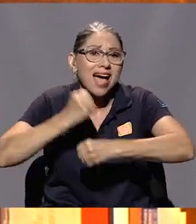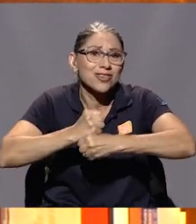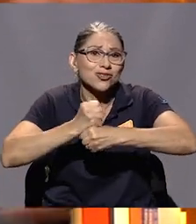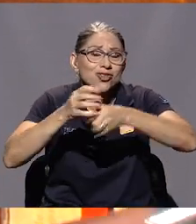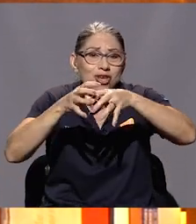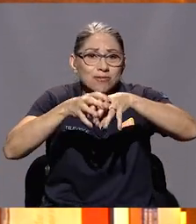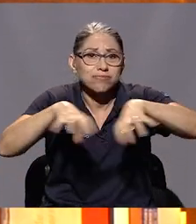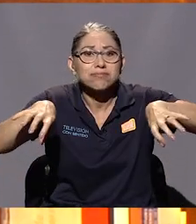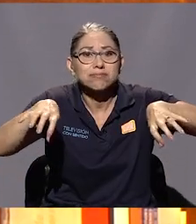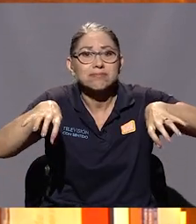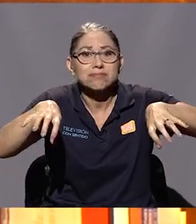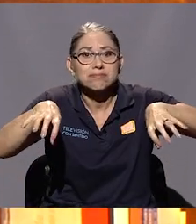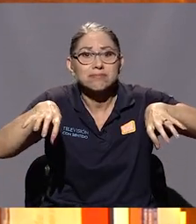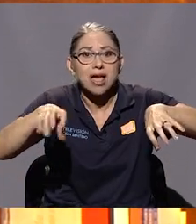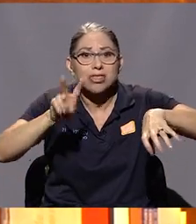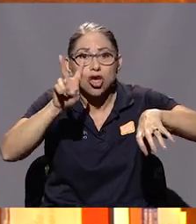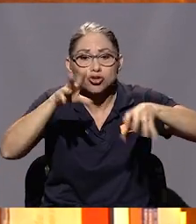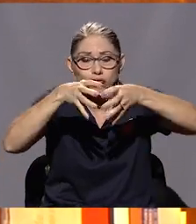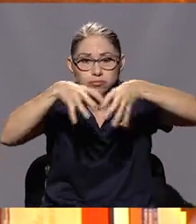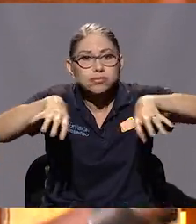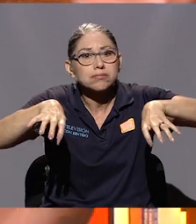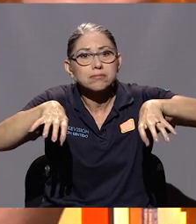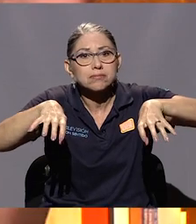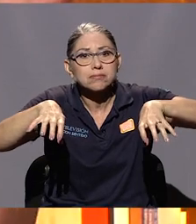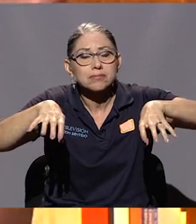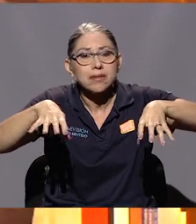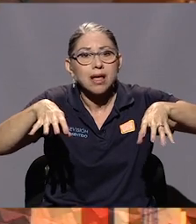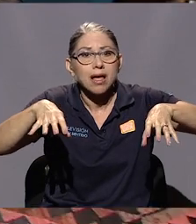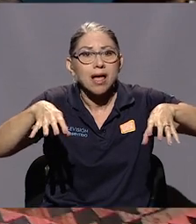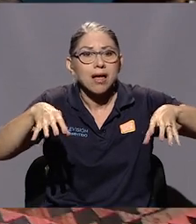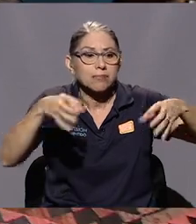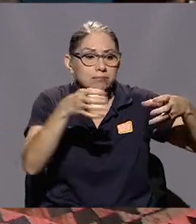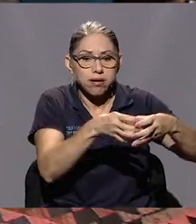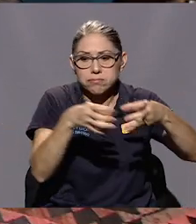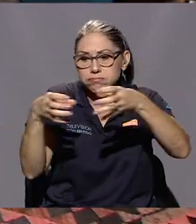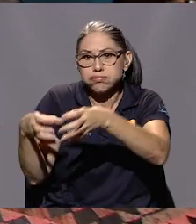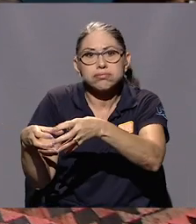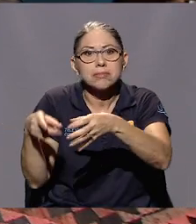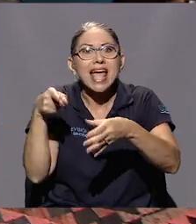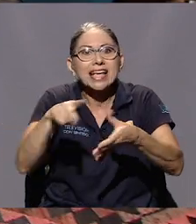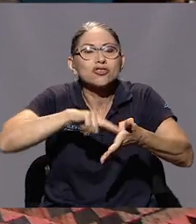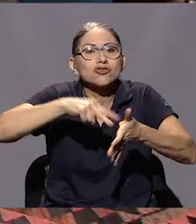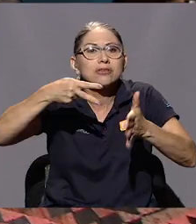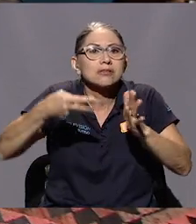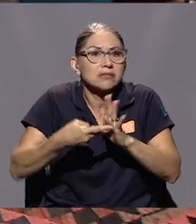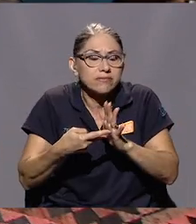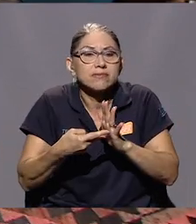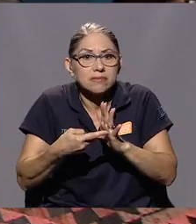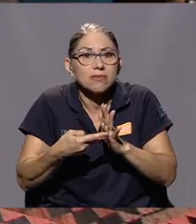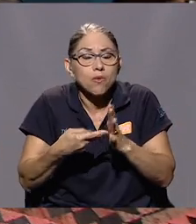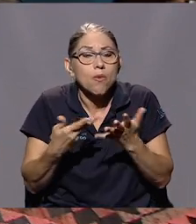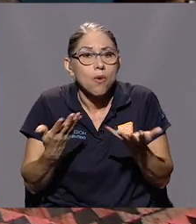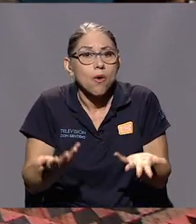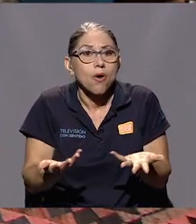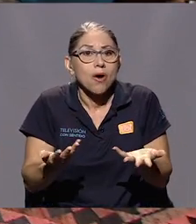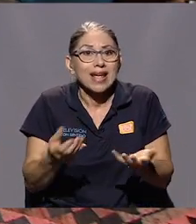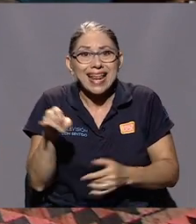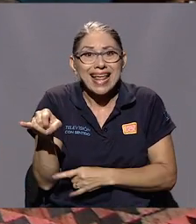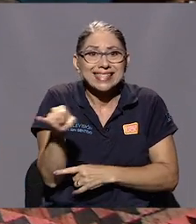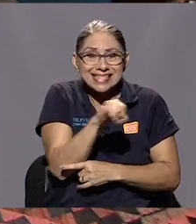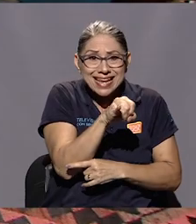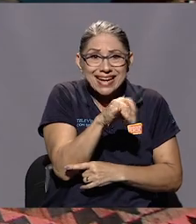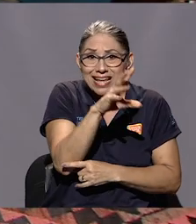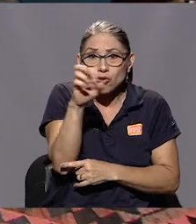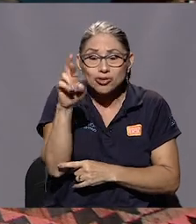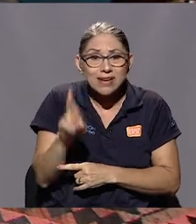años se partió en dos. Entonces, eso constituyó un reflujo para